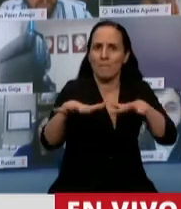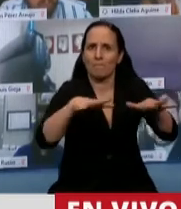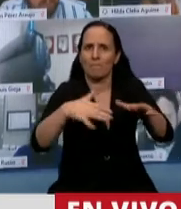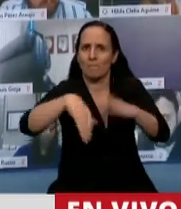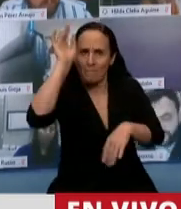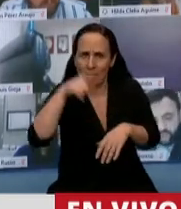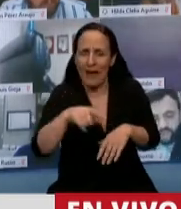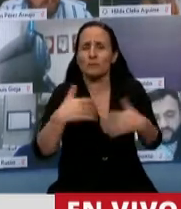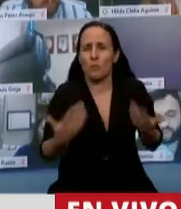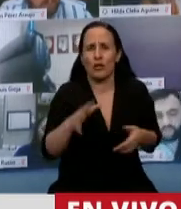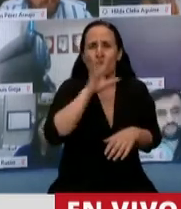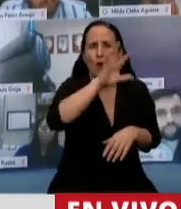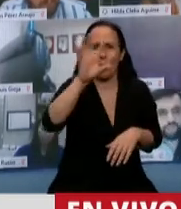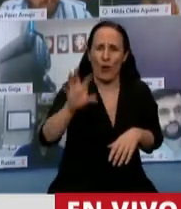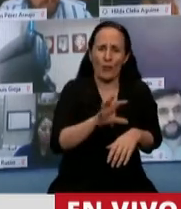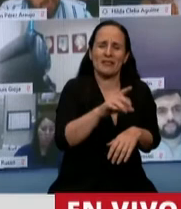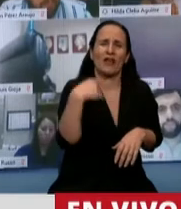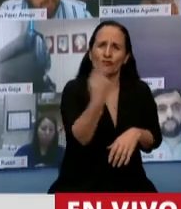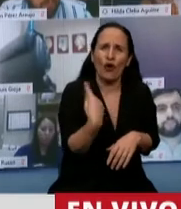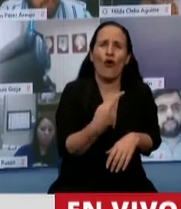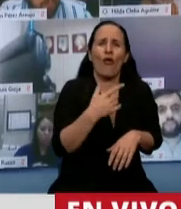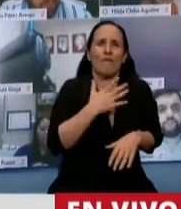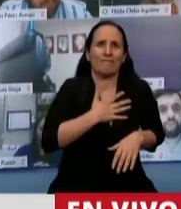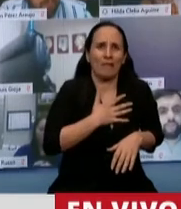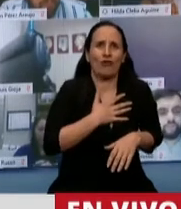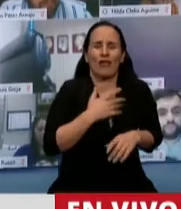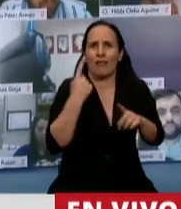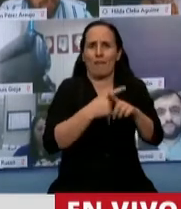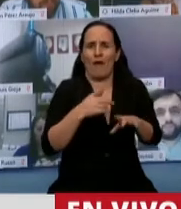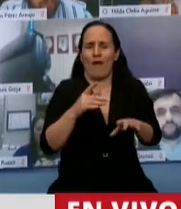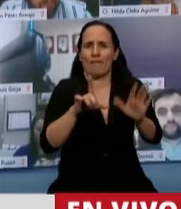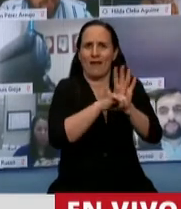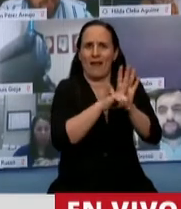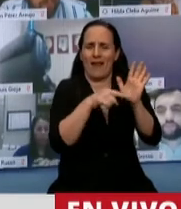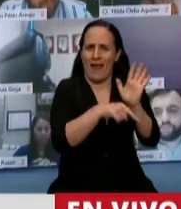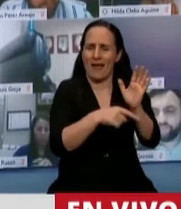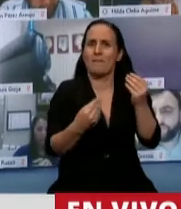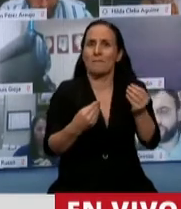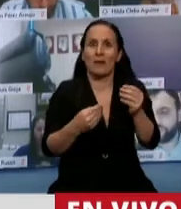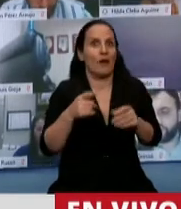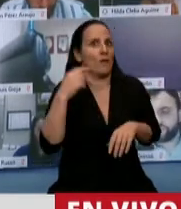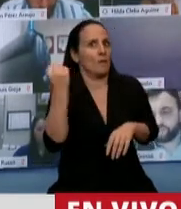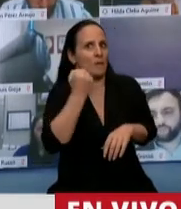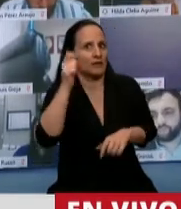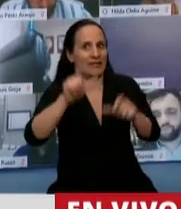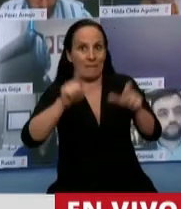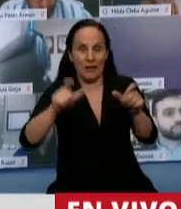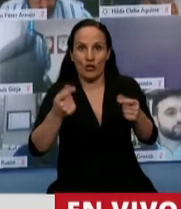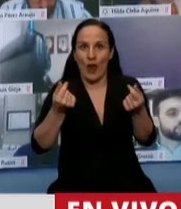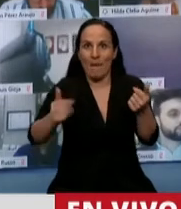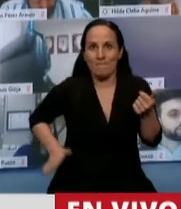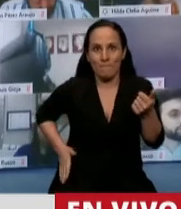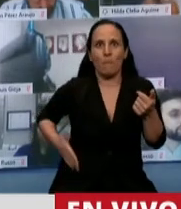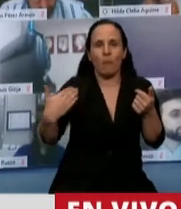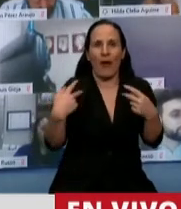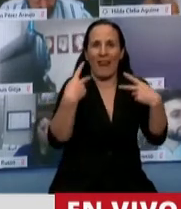creo que todas las provincias saludamos esta decisión y va a ser importante que las argentinas y los argentinos tengan dinero en el bolsillo para que lo puedan volcar a esta actividad